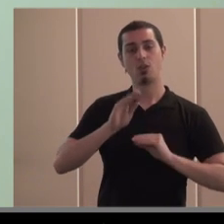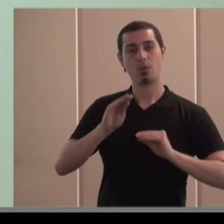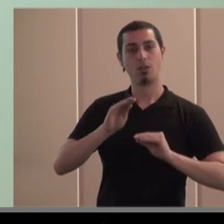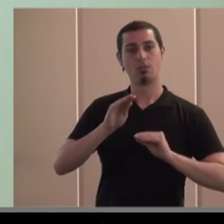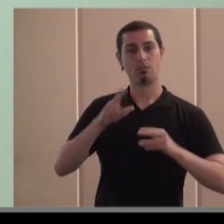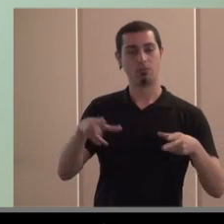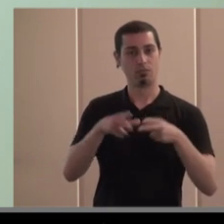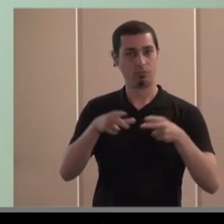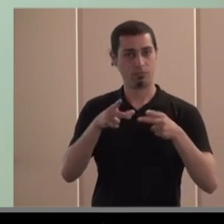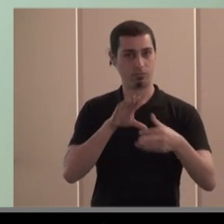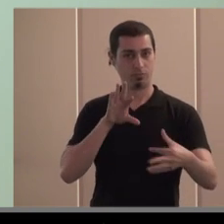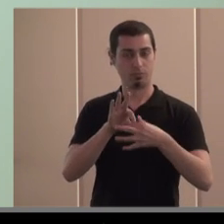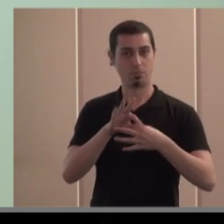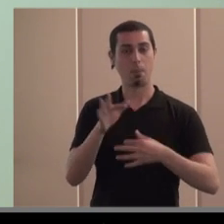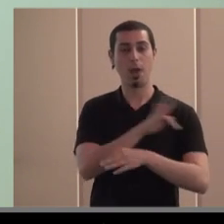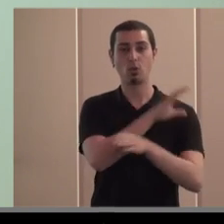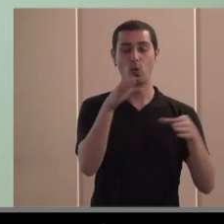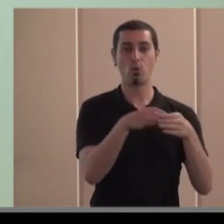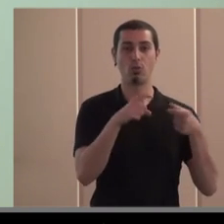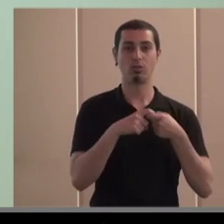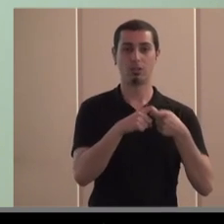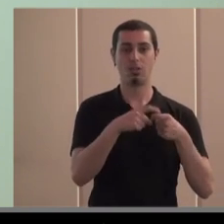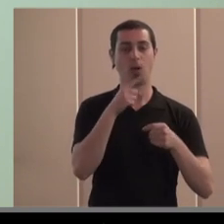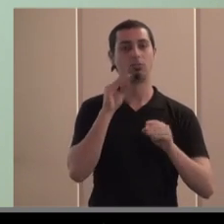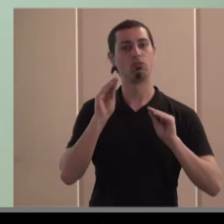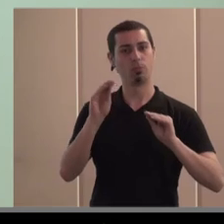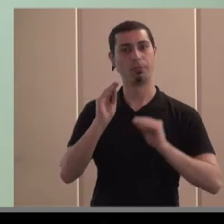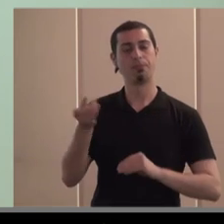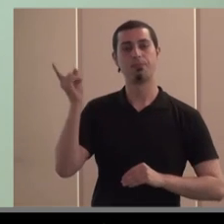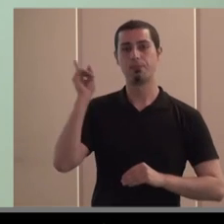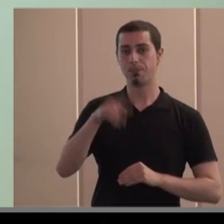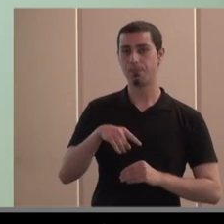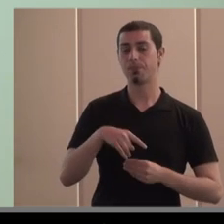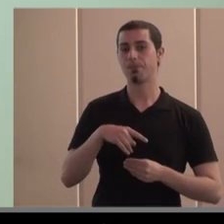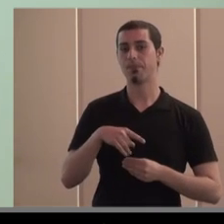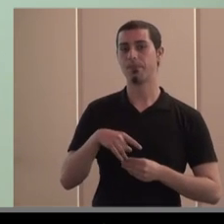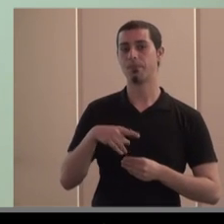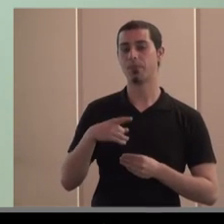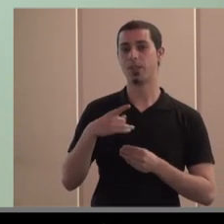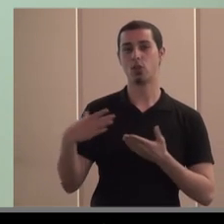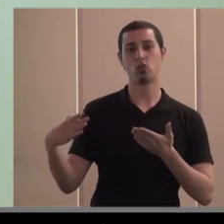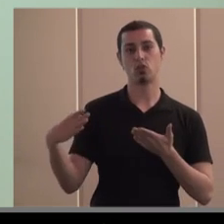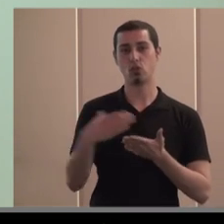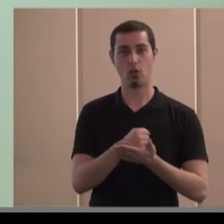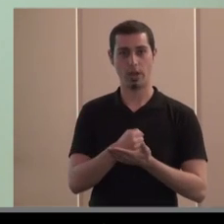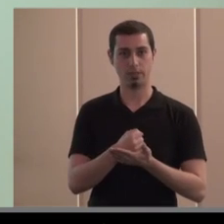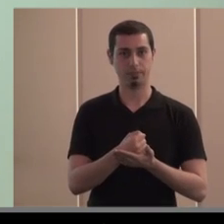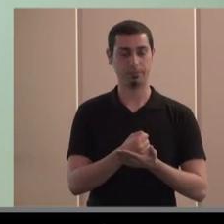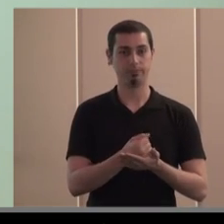societaria de la economía social y el grupo Sorolla también es un grupo formativo que está en todas en todas las